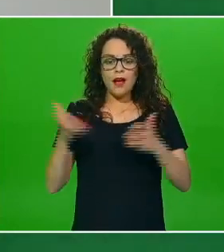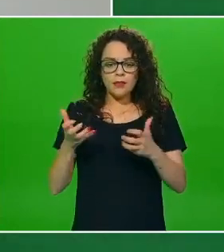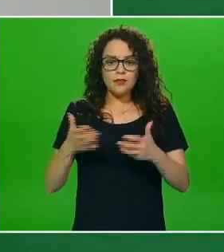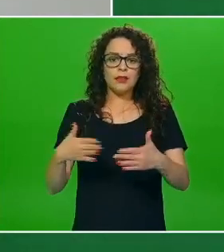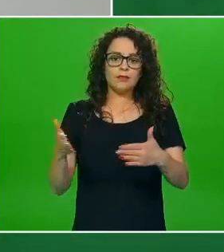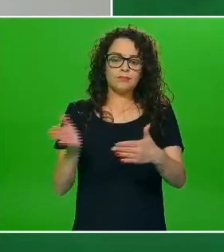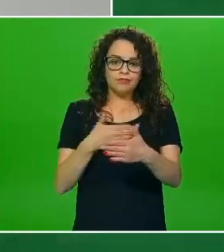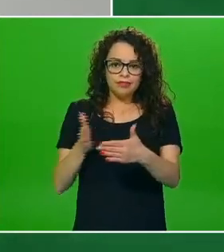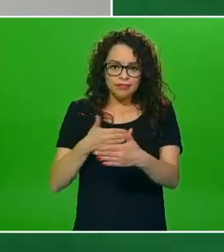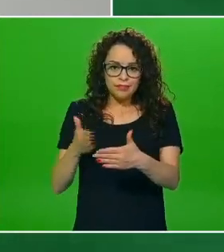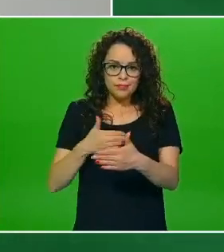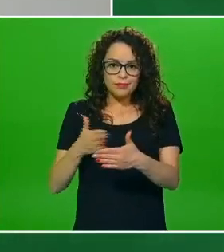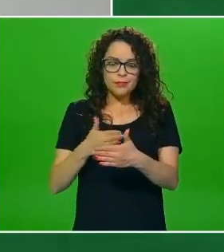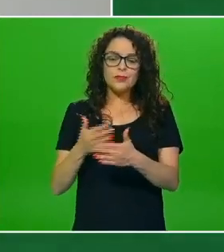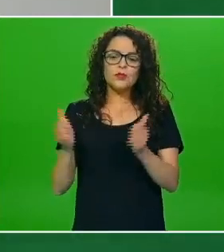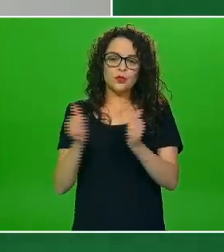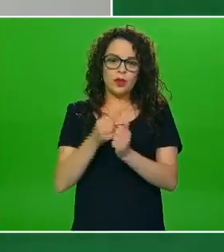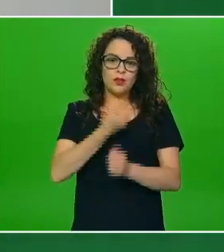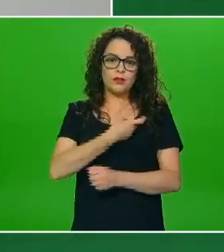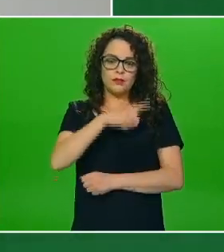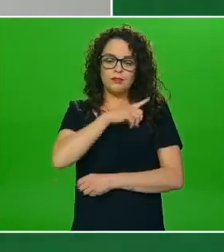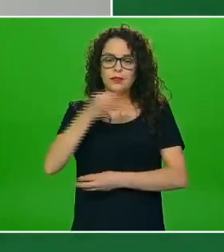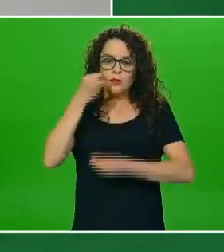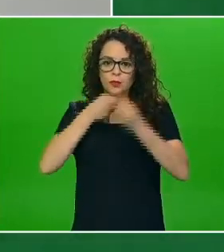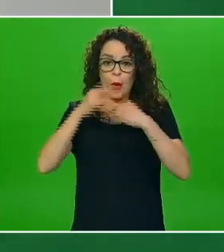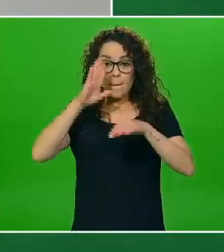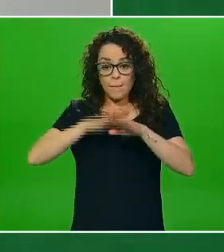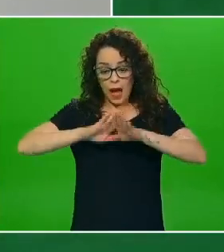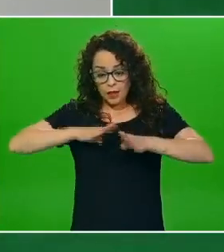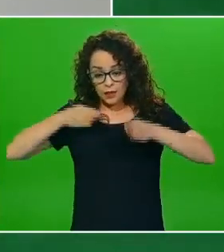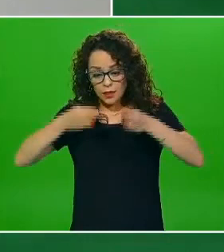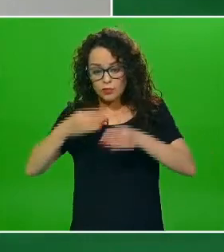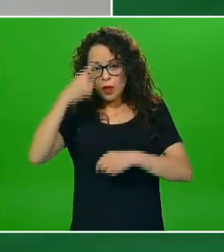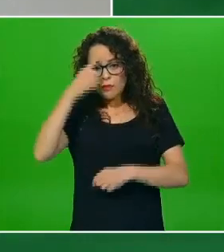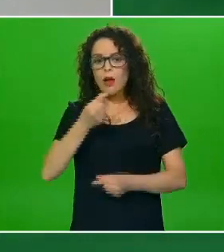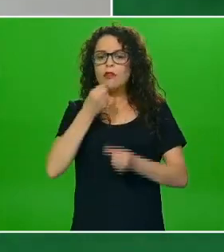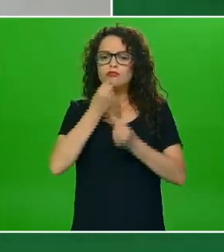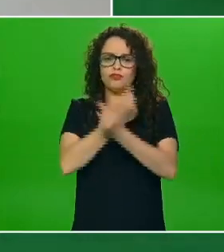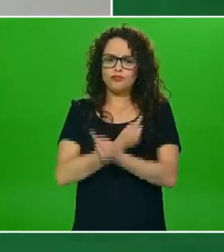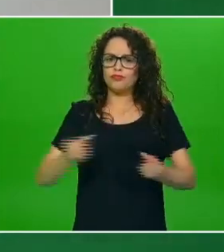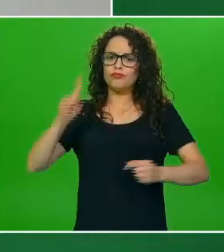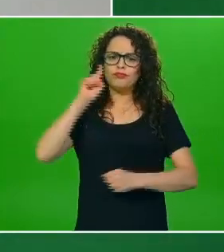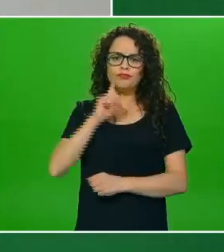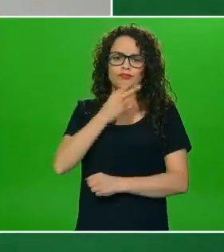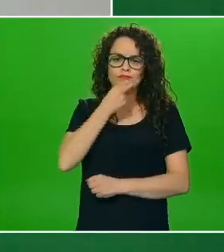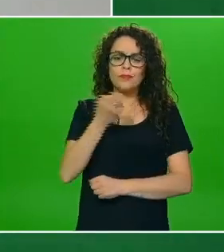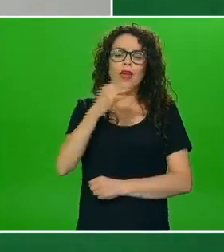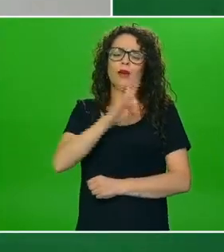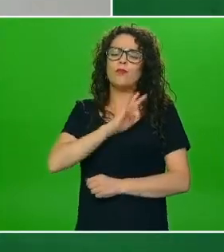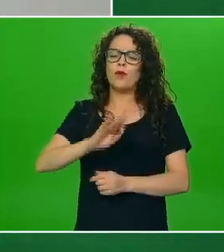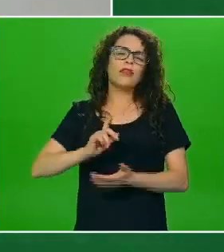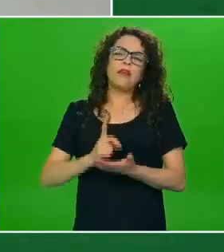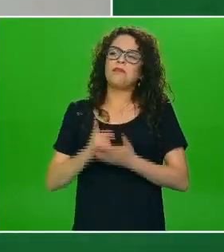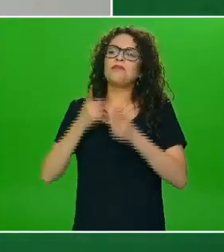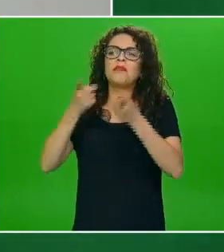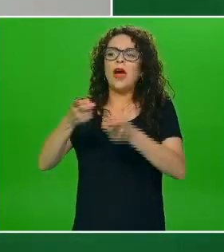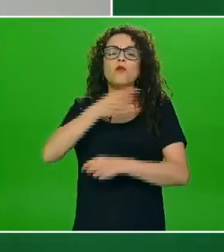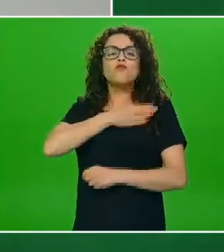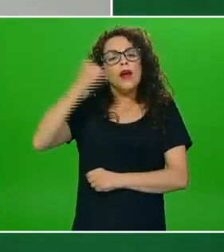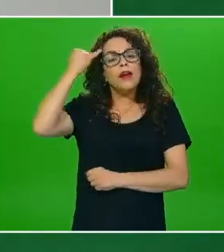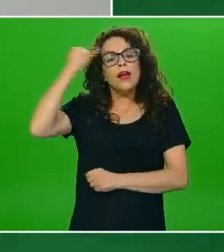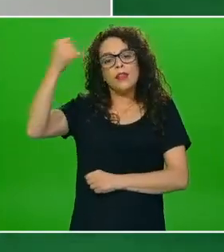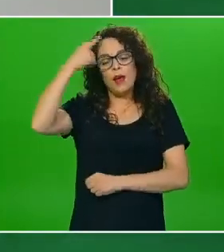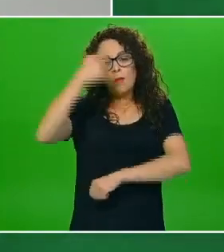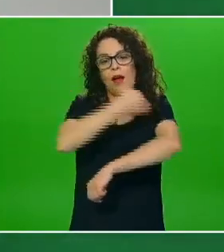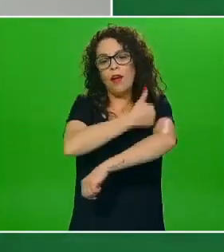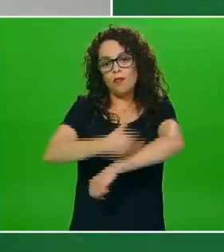saludables específicamente para niños y niñas entonces esto puede dar ideas también a la familia no cargar solo a